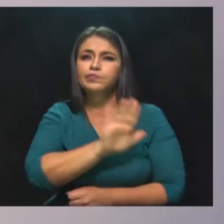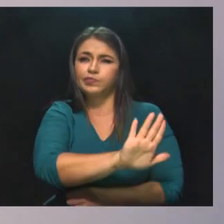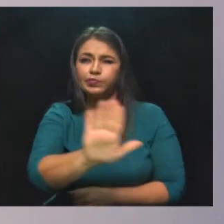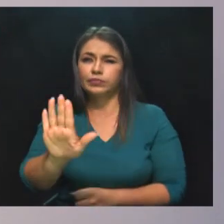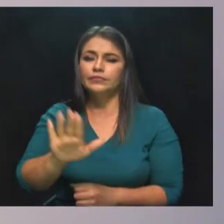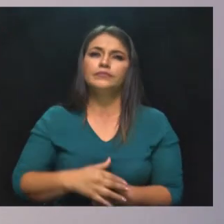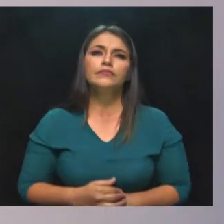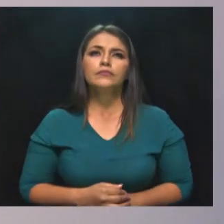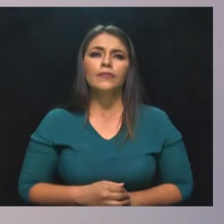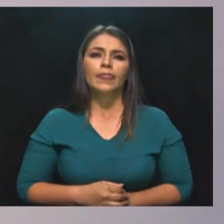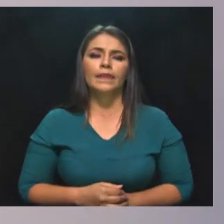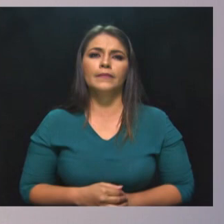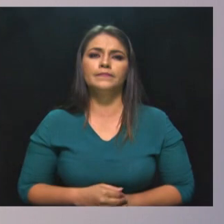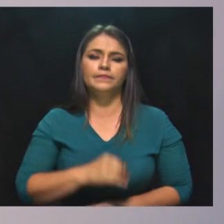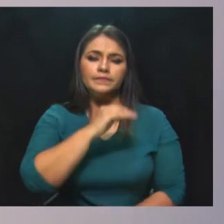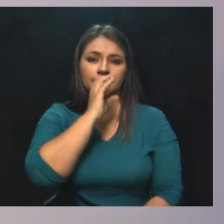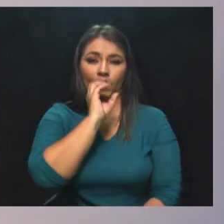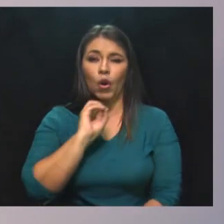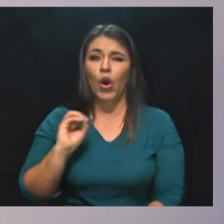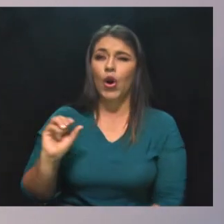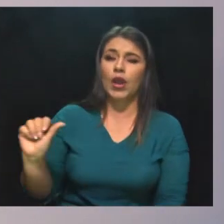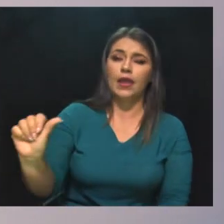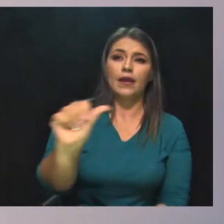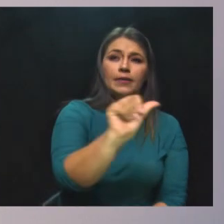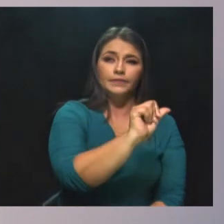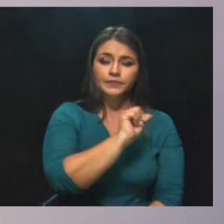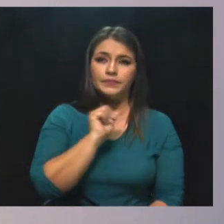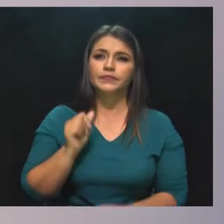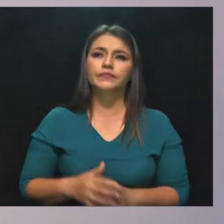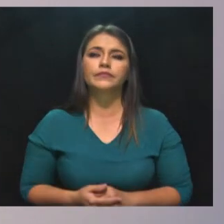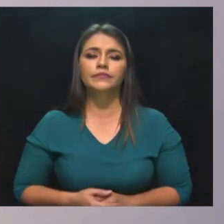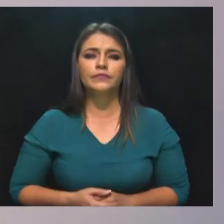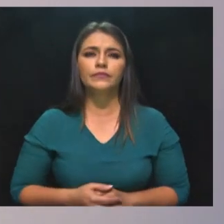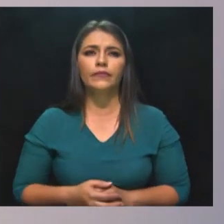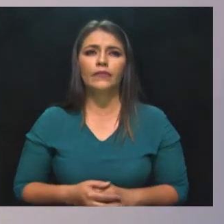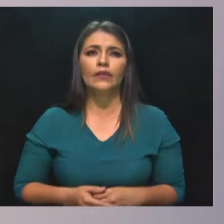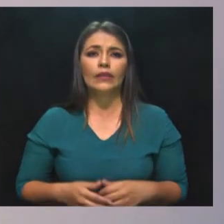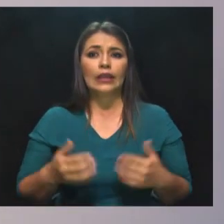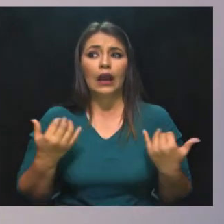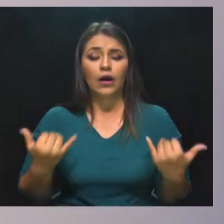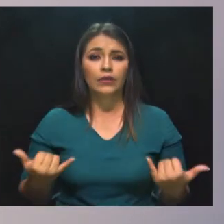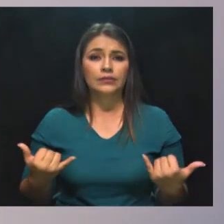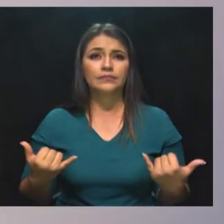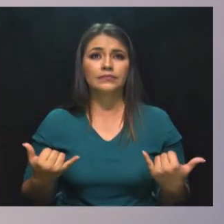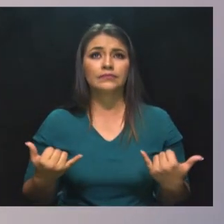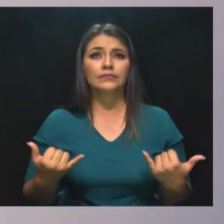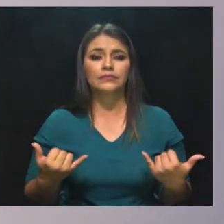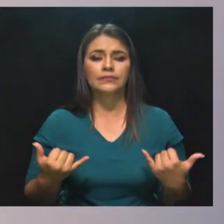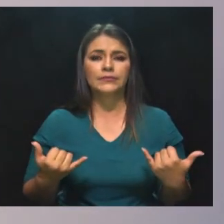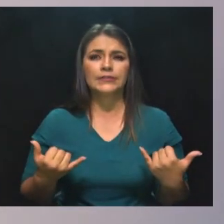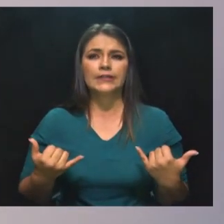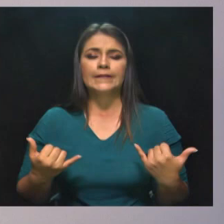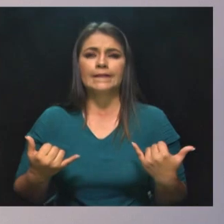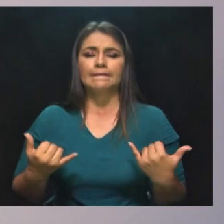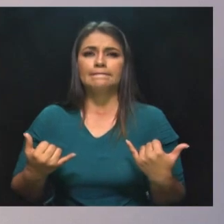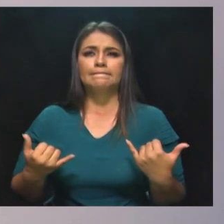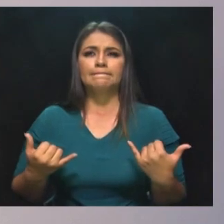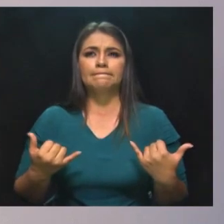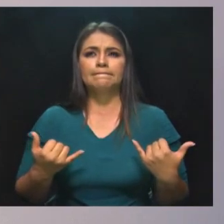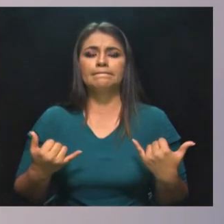Antioqueños y antioqueñas, aún cuando nos hemos negado a aceptarlo y siempre ha sido así,